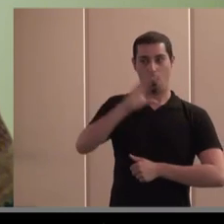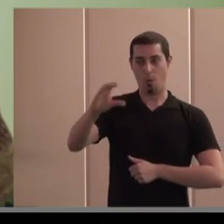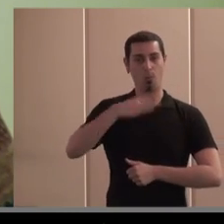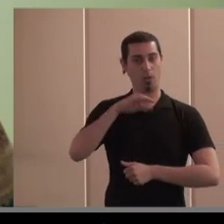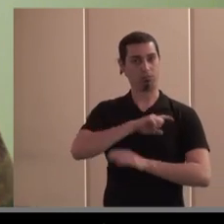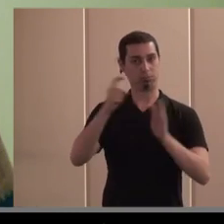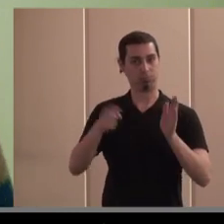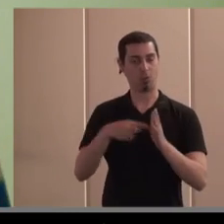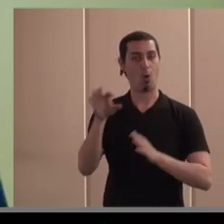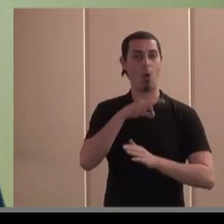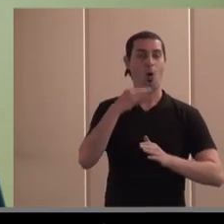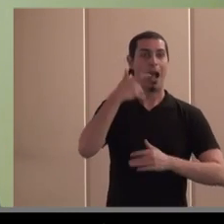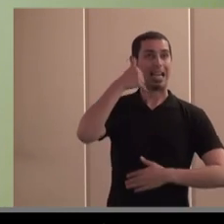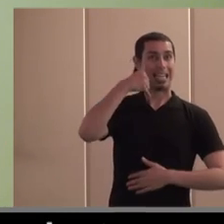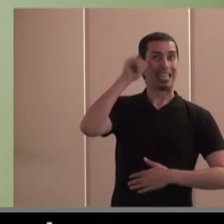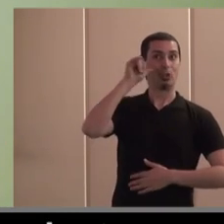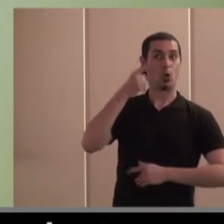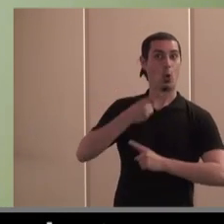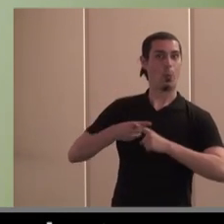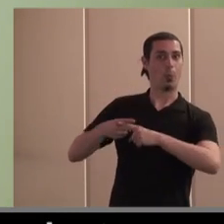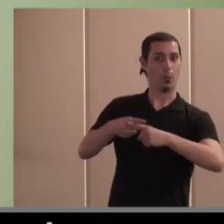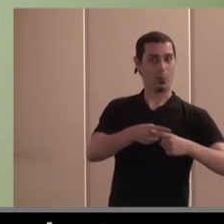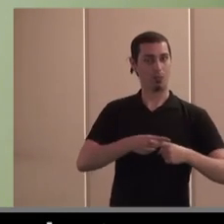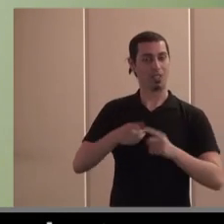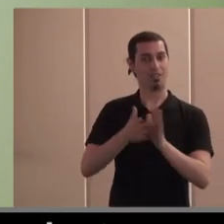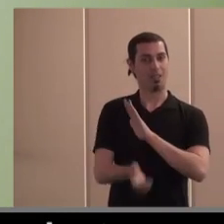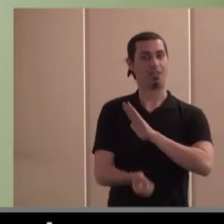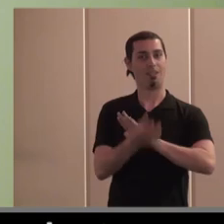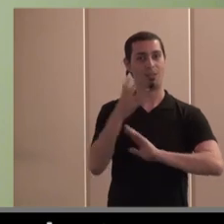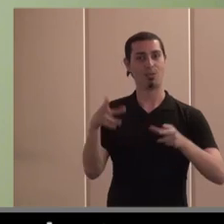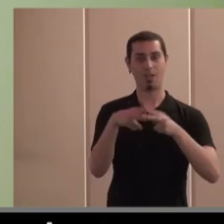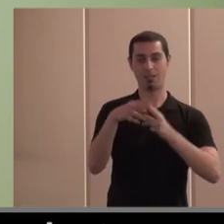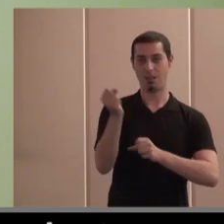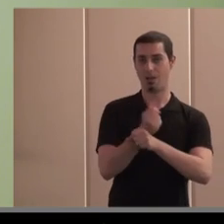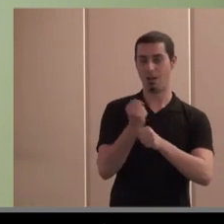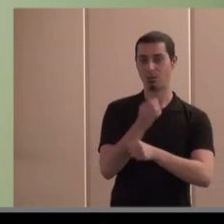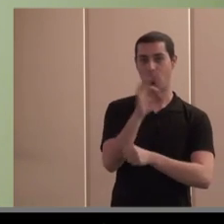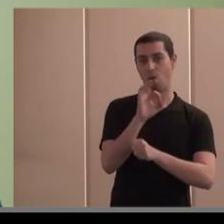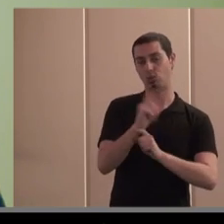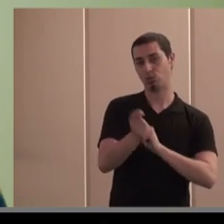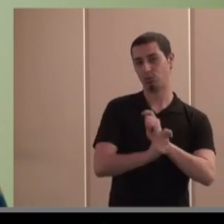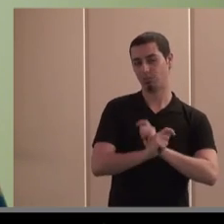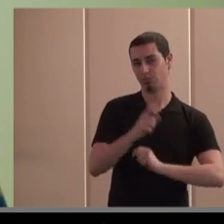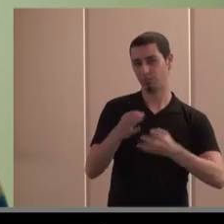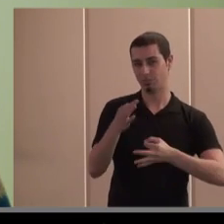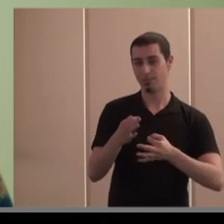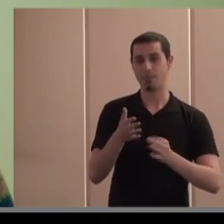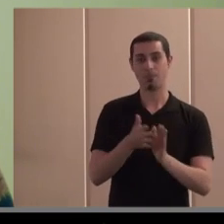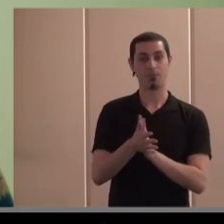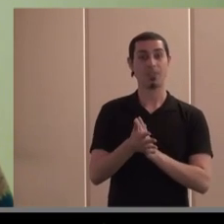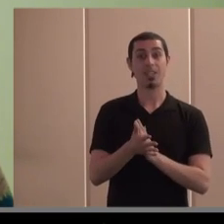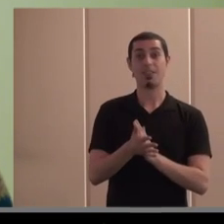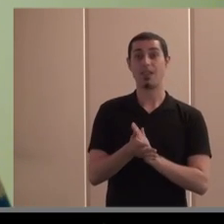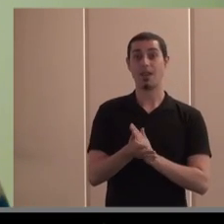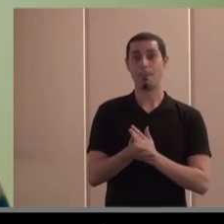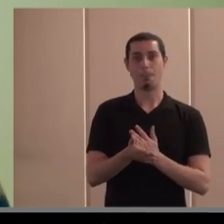compartir el riesgo se crean cooperativas se crean sociedades laborales u otras fórmulas jurídicas y por lo tanto pues